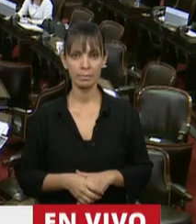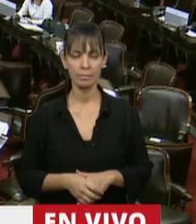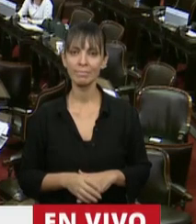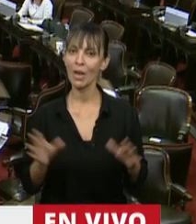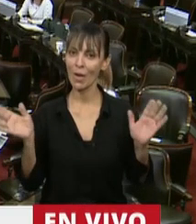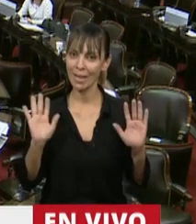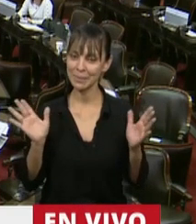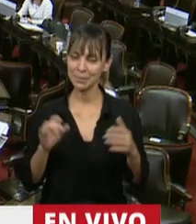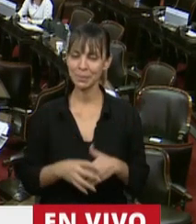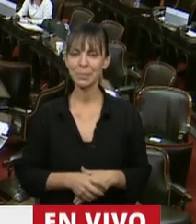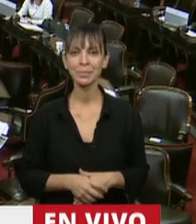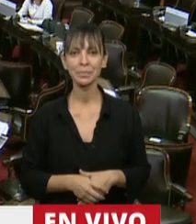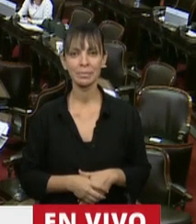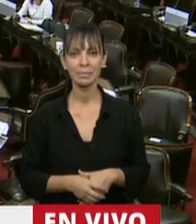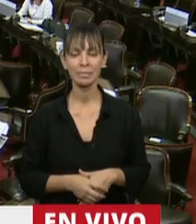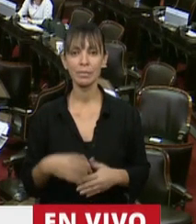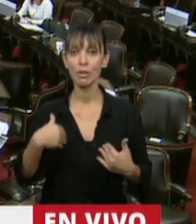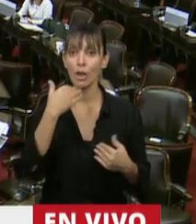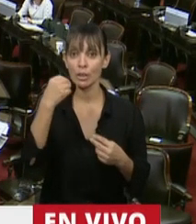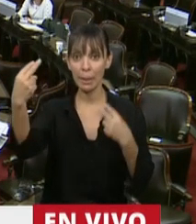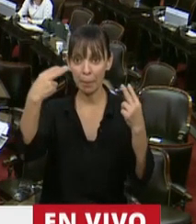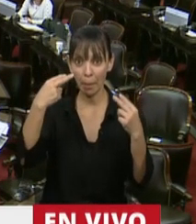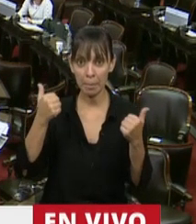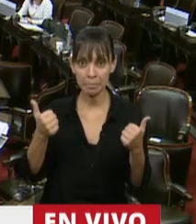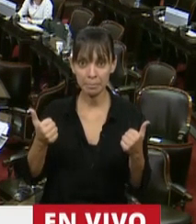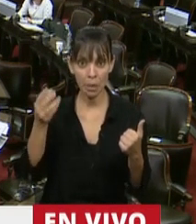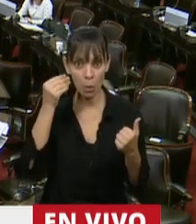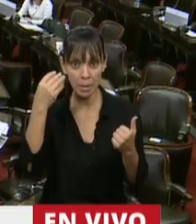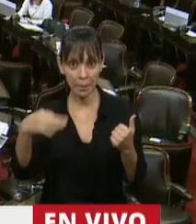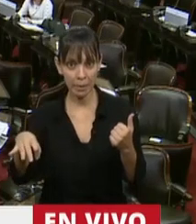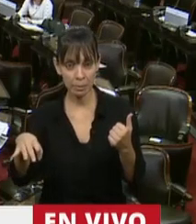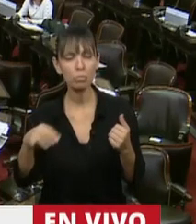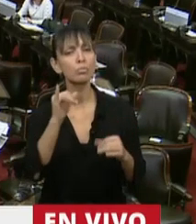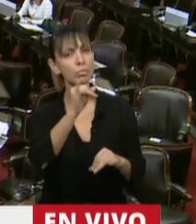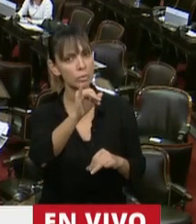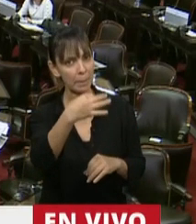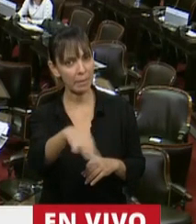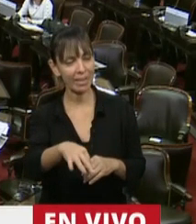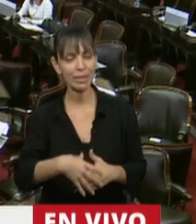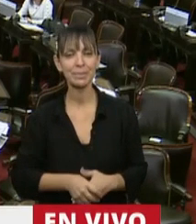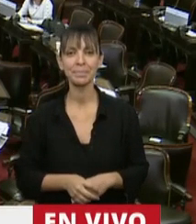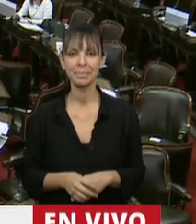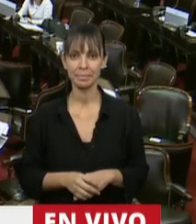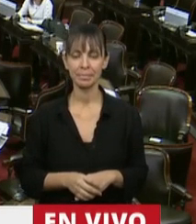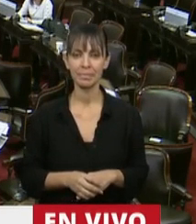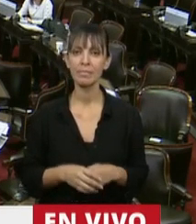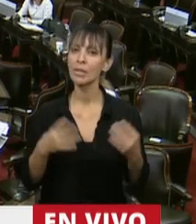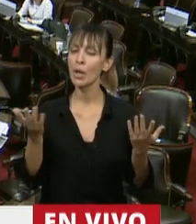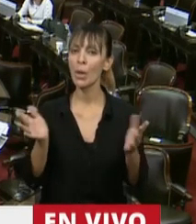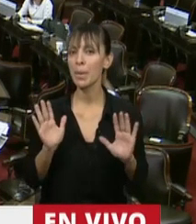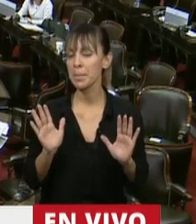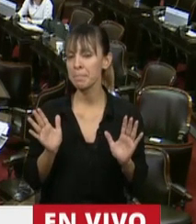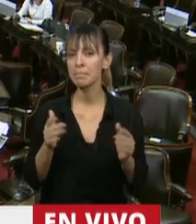Hola, yo no sé si me están viendo y escuchando. Sí, perfectamente. Bueno, no,